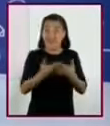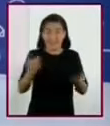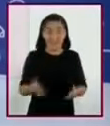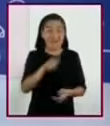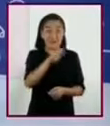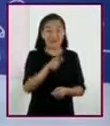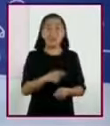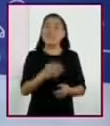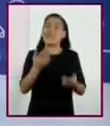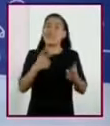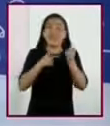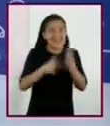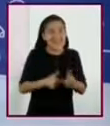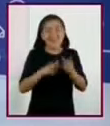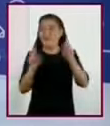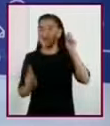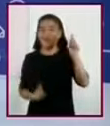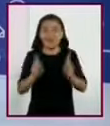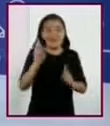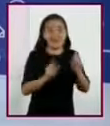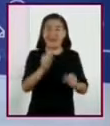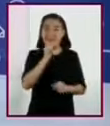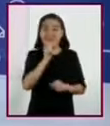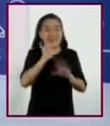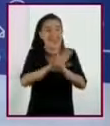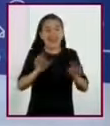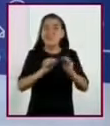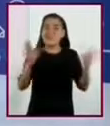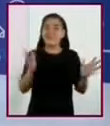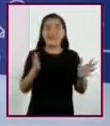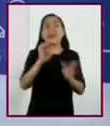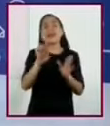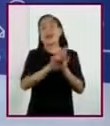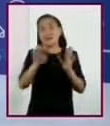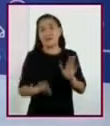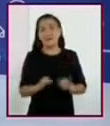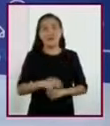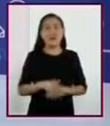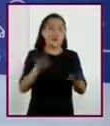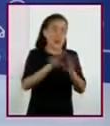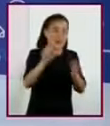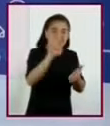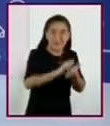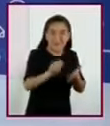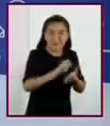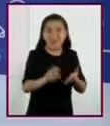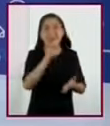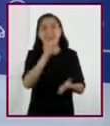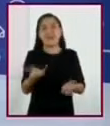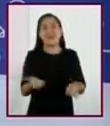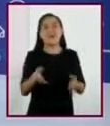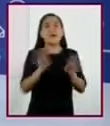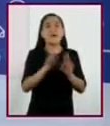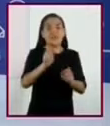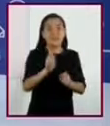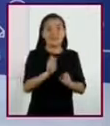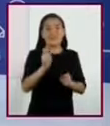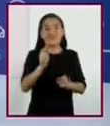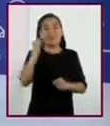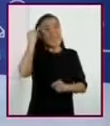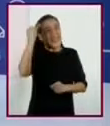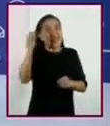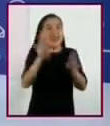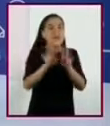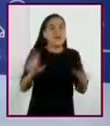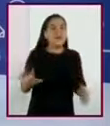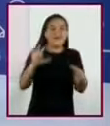así no nos ha quedado claro el tema, por cualquier situación, por ejemplo, la redacción, la forma de planteamiento de las ideas,